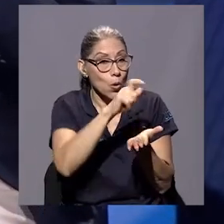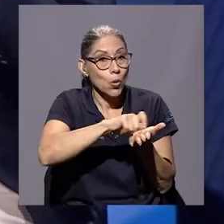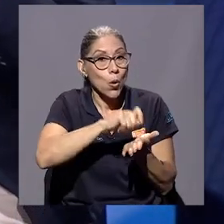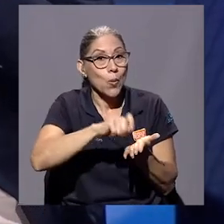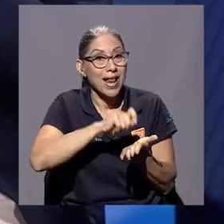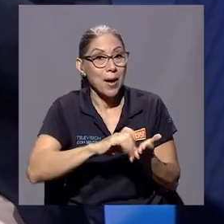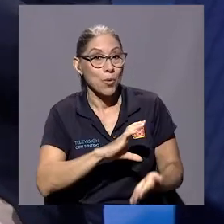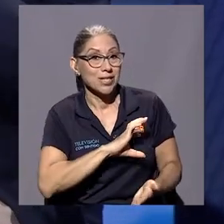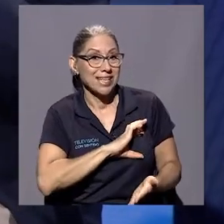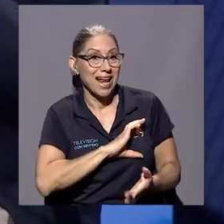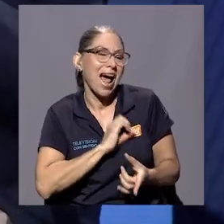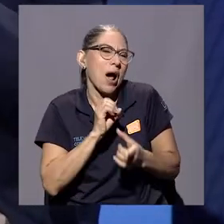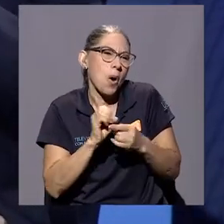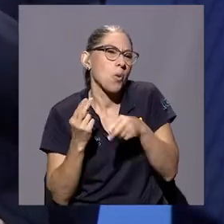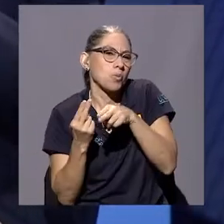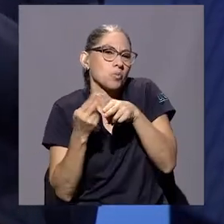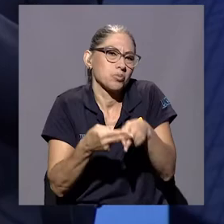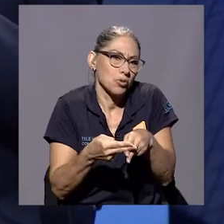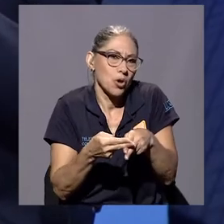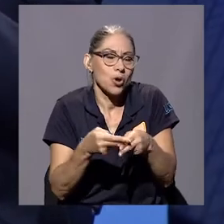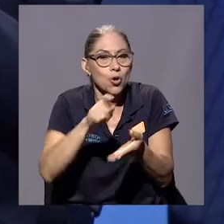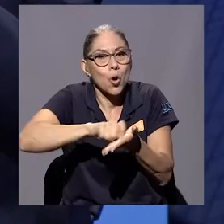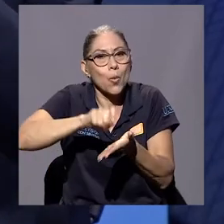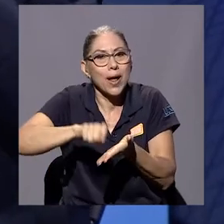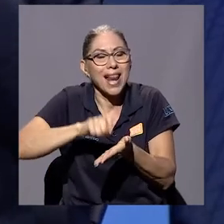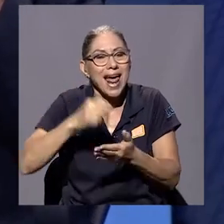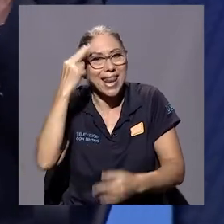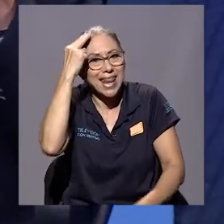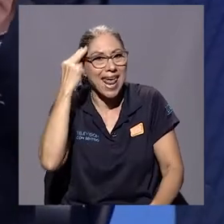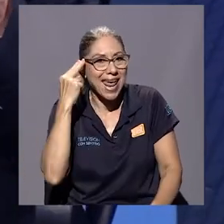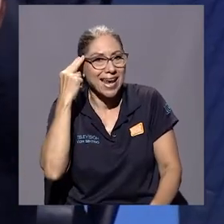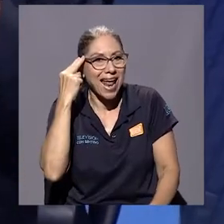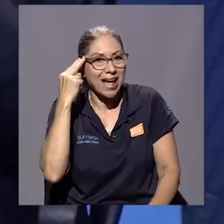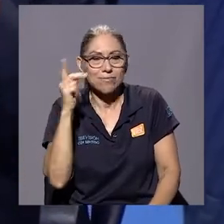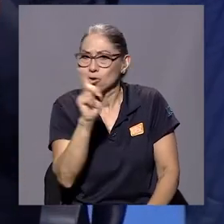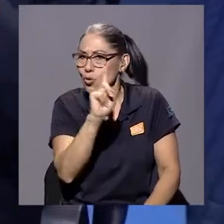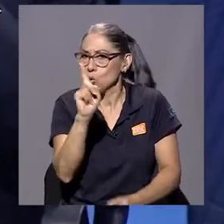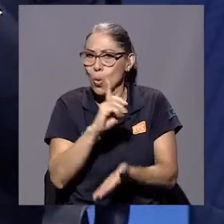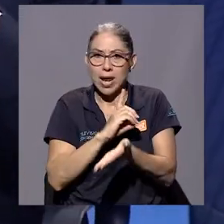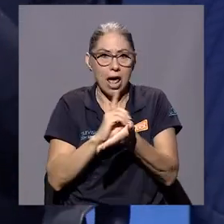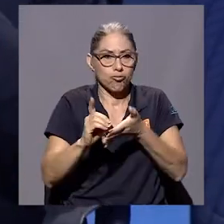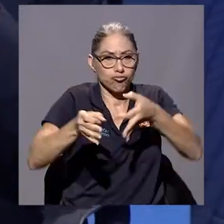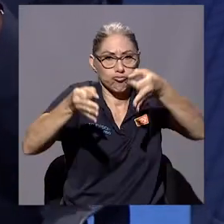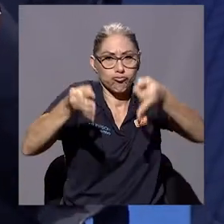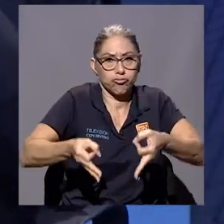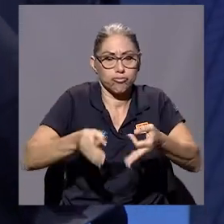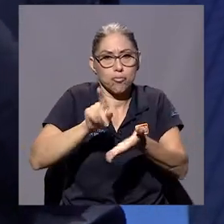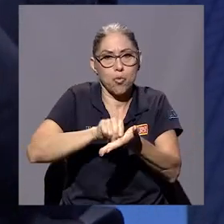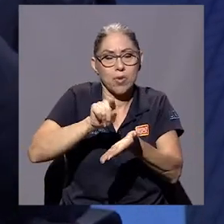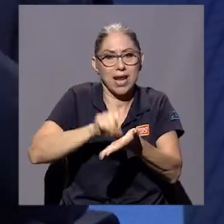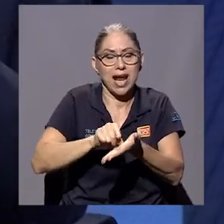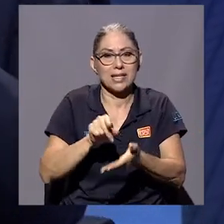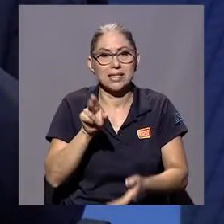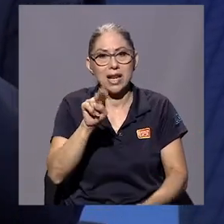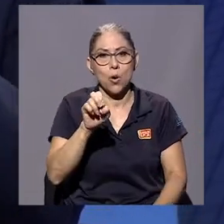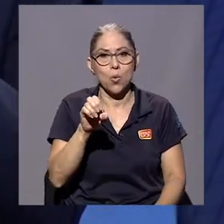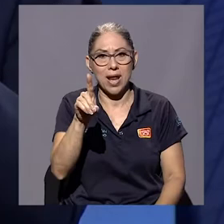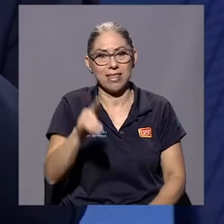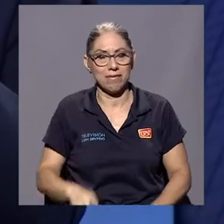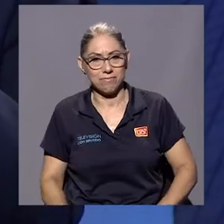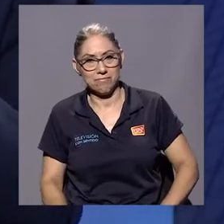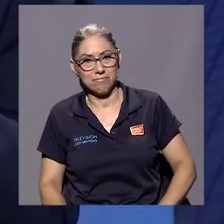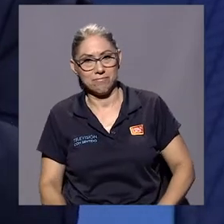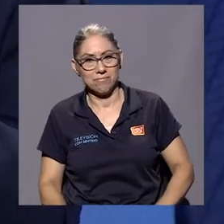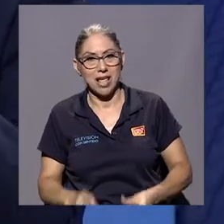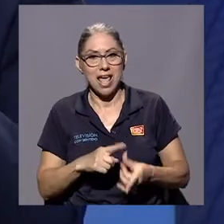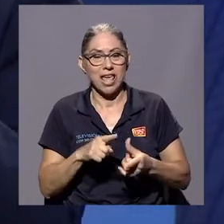novela negra, que le llaman también, no era digna de publicarse en la UNED, entonces arrugó